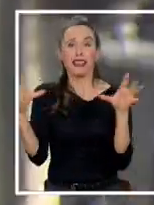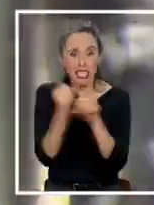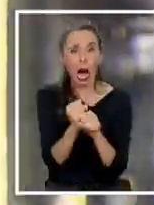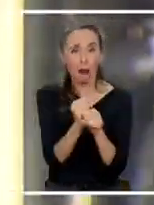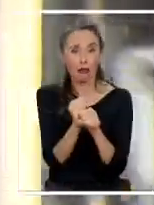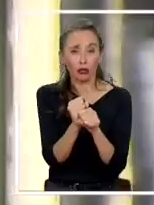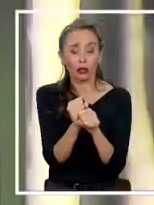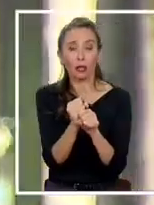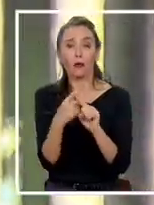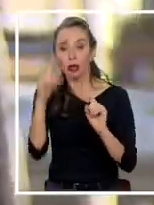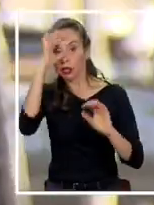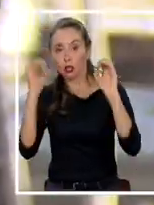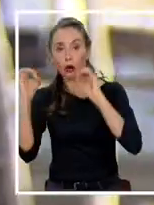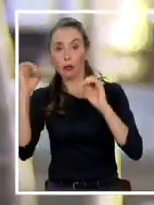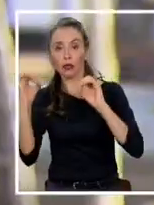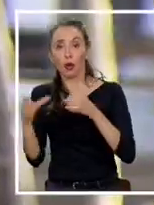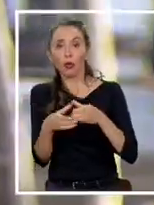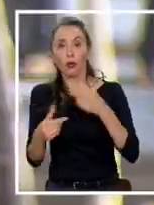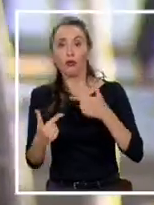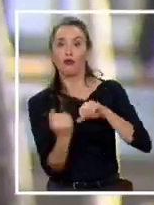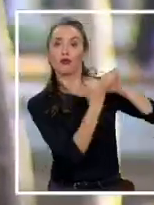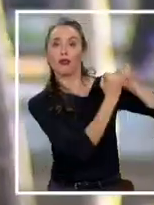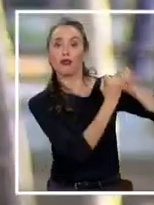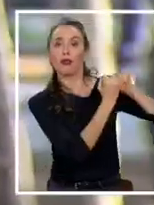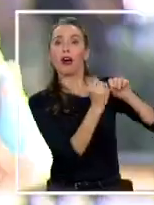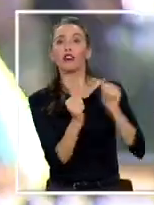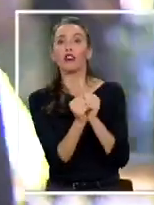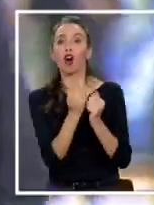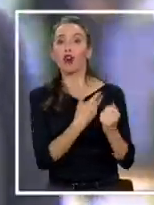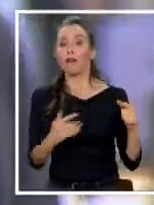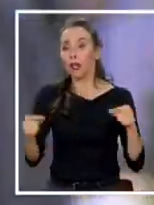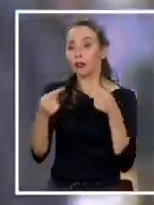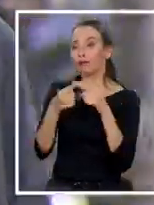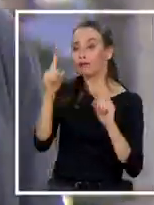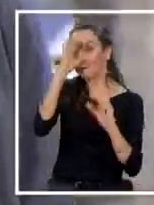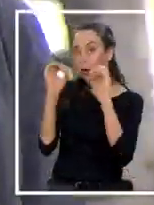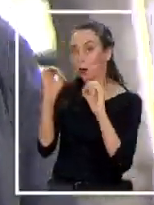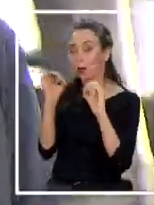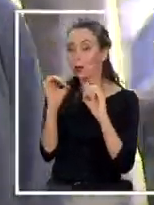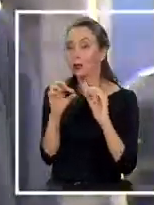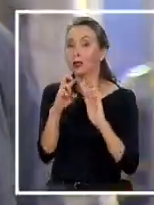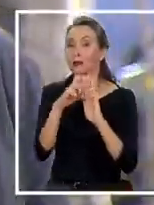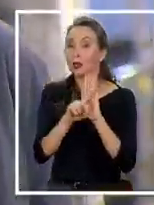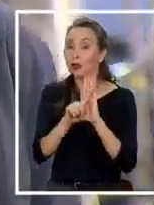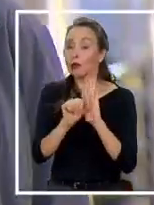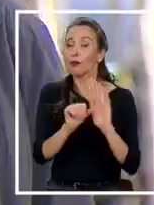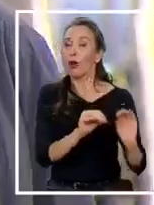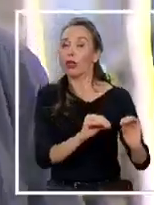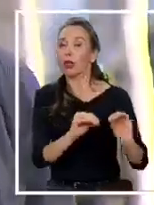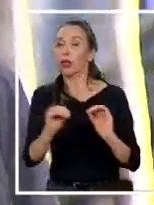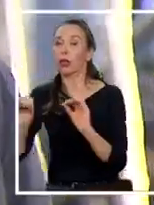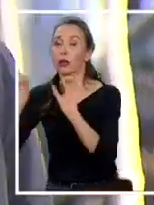nuevamente las diferencias entre la oposición y el gobierno podrían retrasar su promulgación.